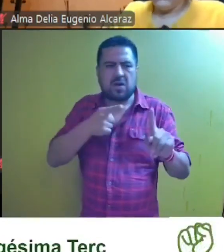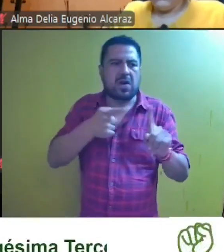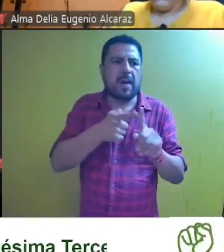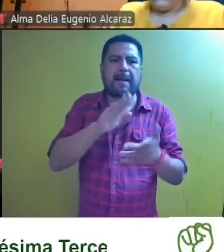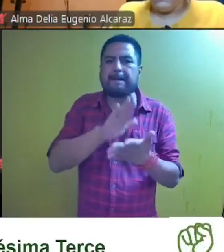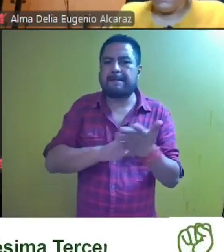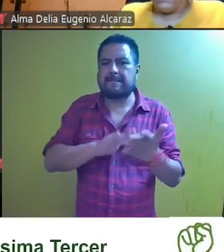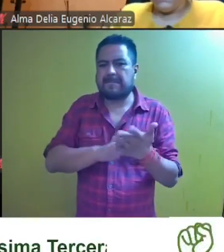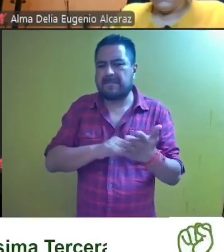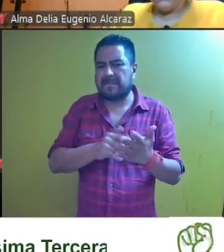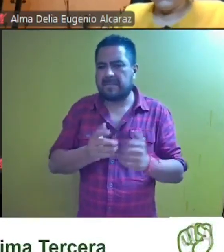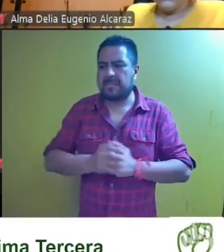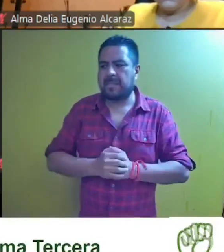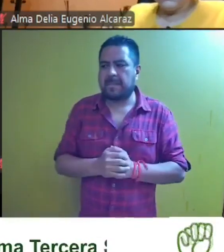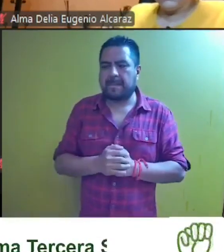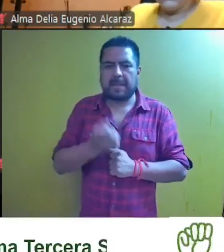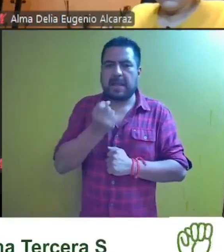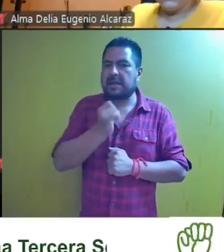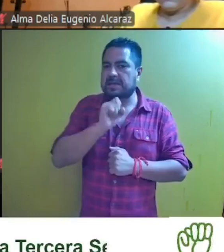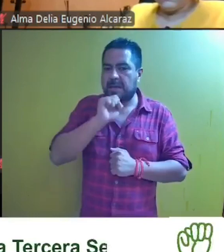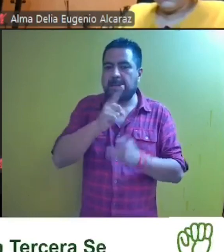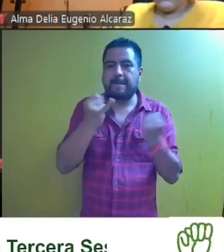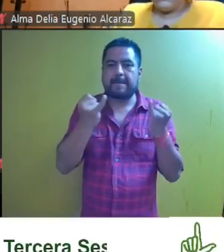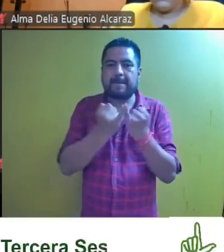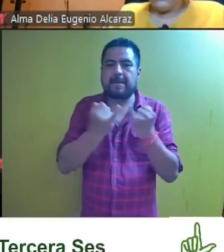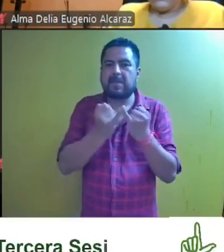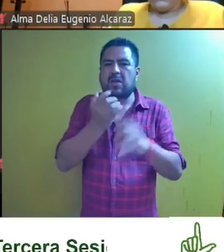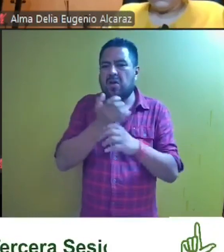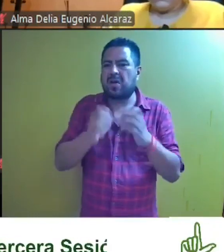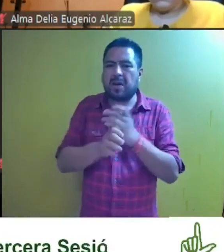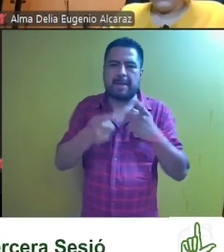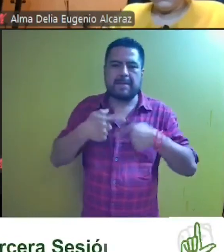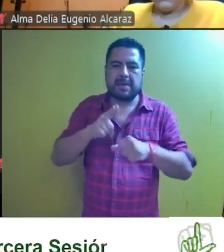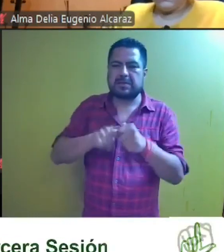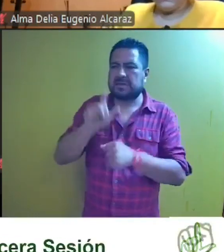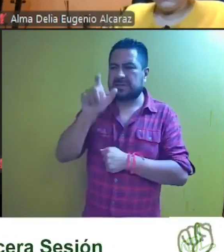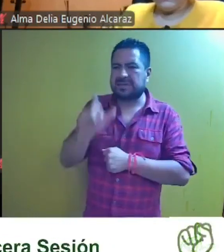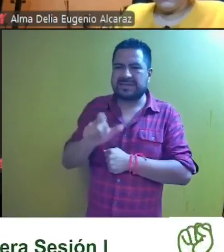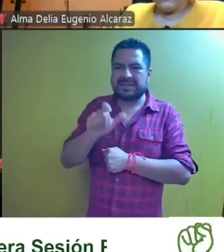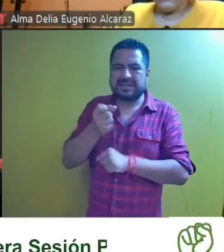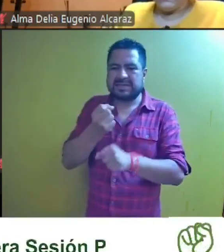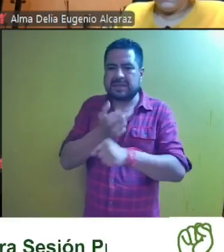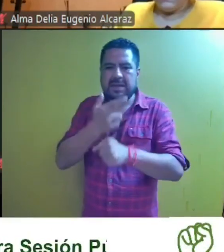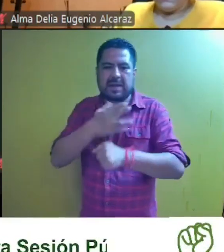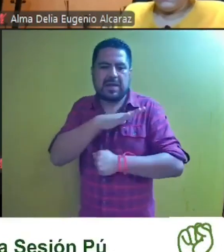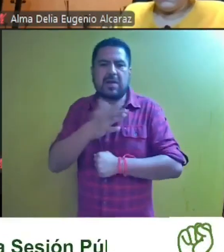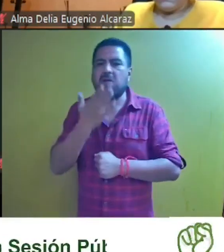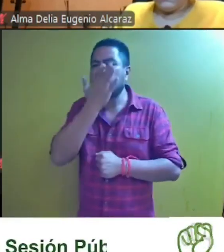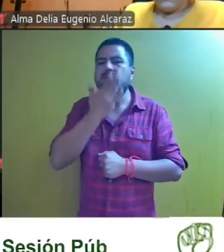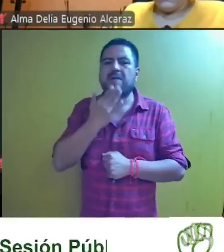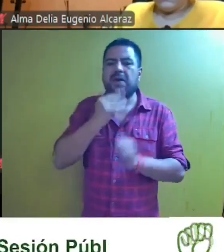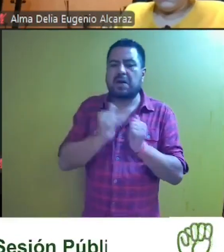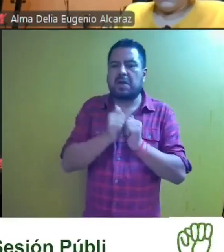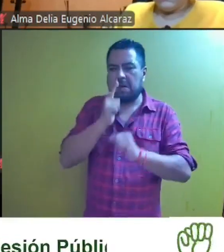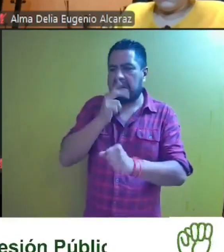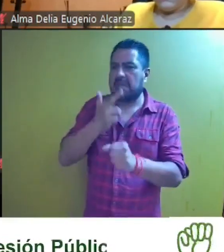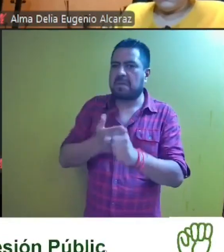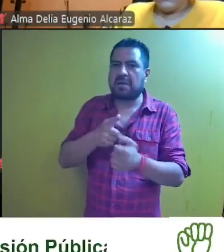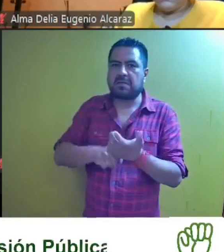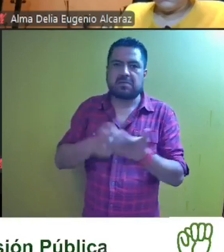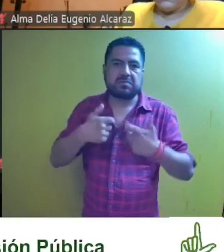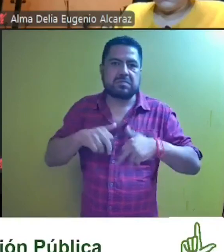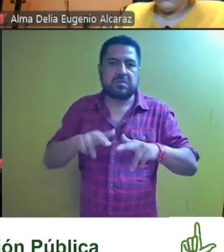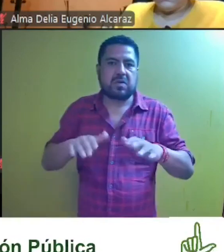documentos exhibidos así como que objeta la personalidad del secretario general adjunto ya que no cuenta con facultades de representación